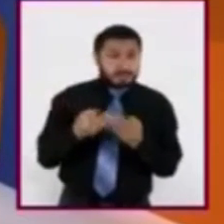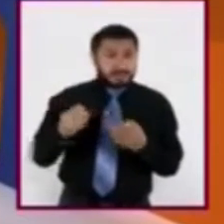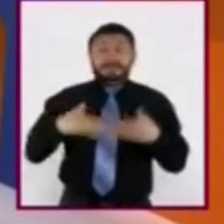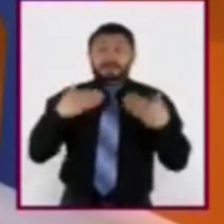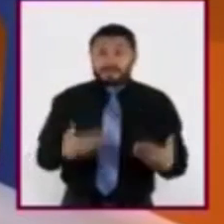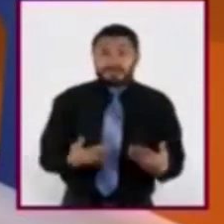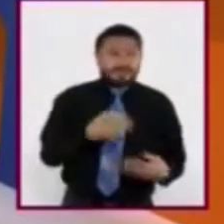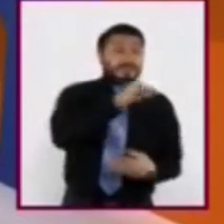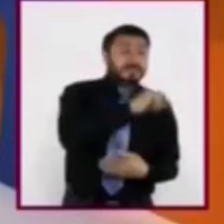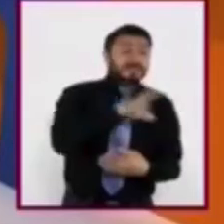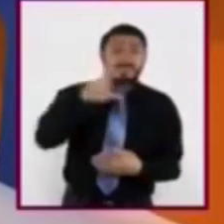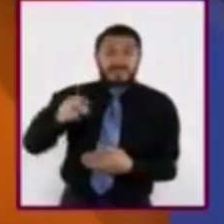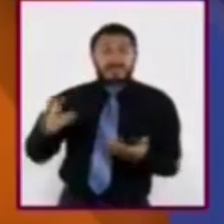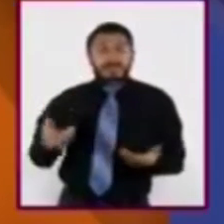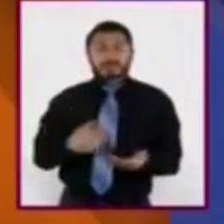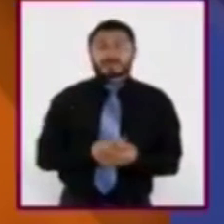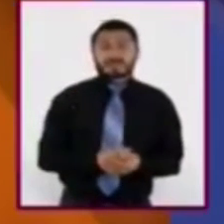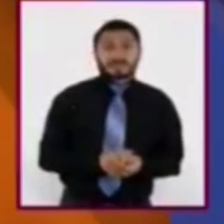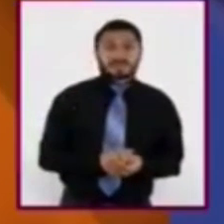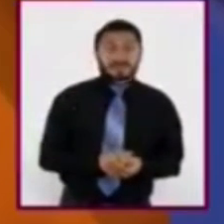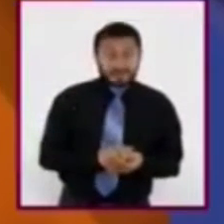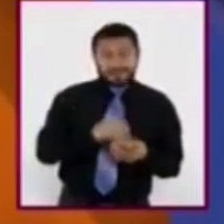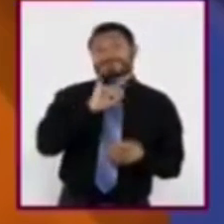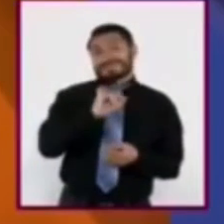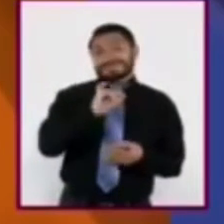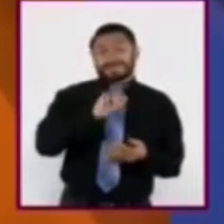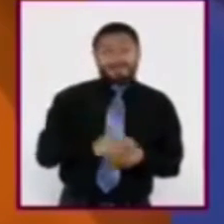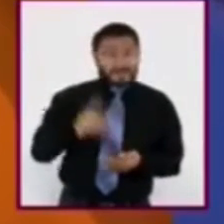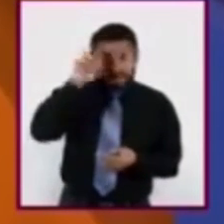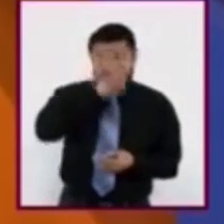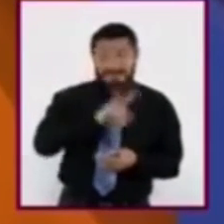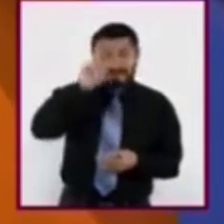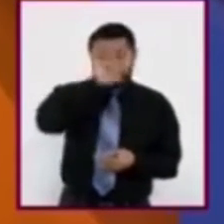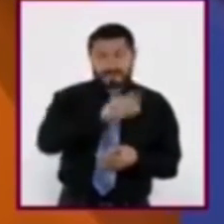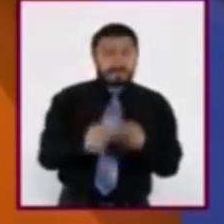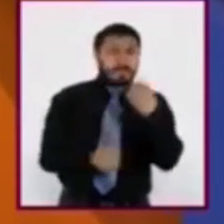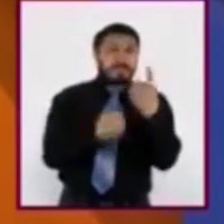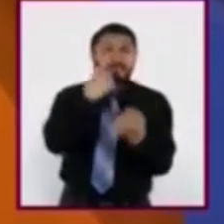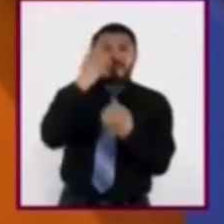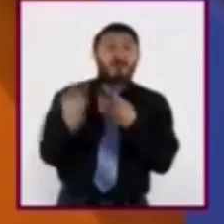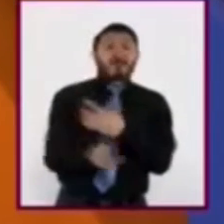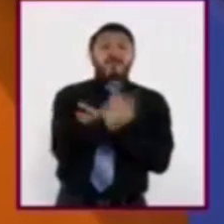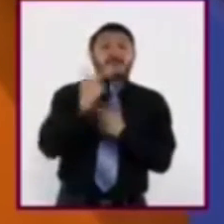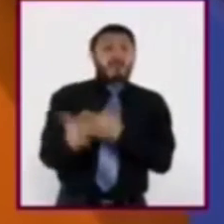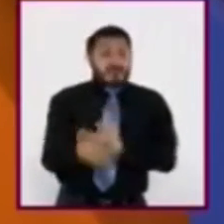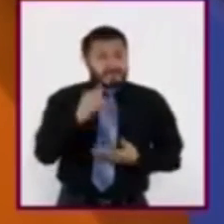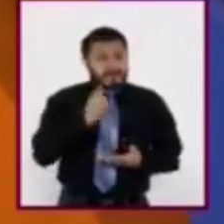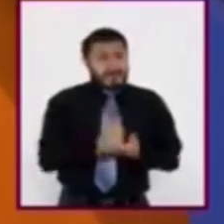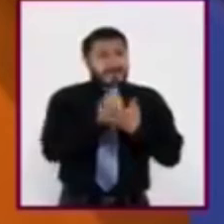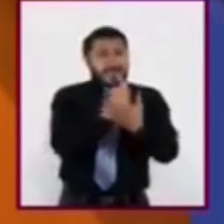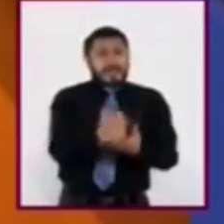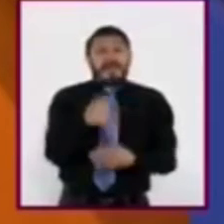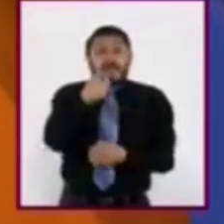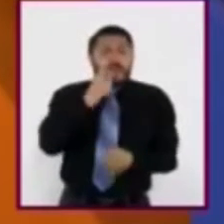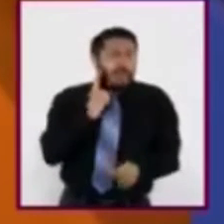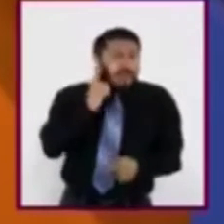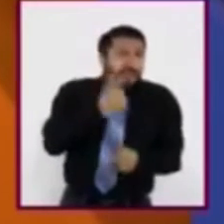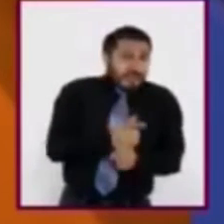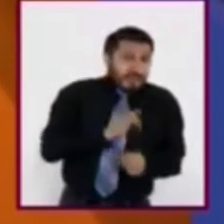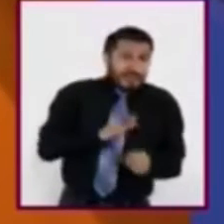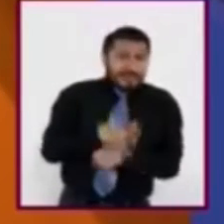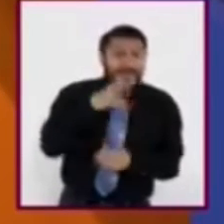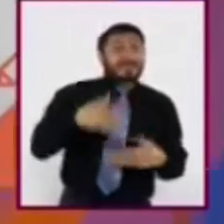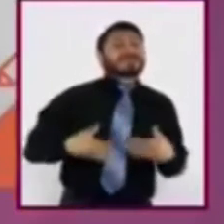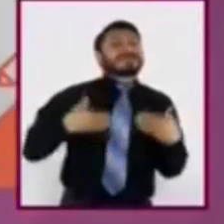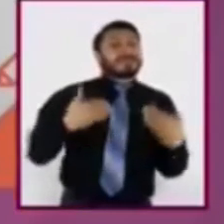que no lo es? Claro, te recomiendo algunas preguntas que nos pueden ayudar a establecer la distinción.